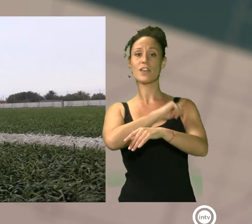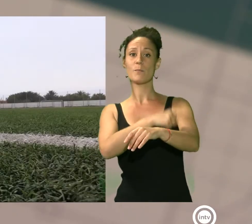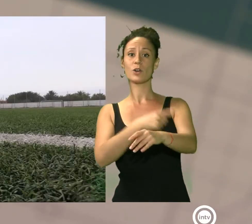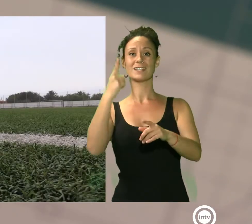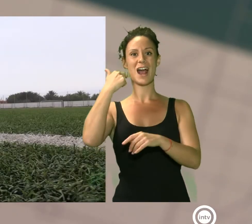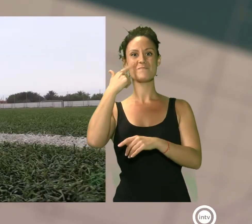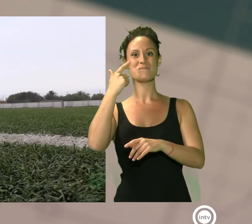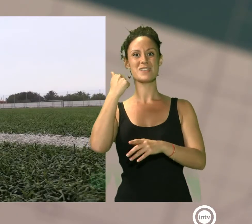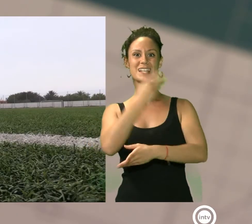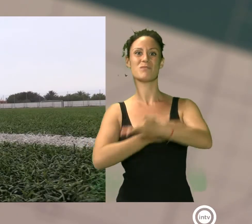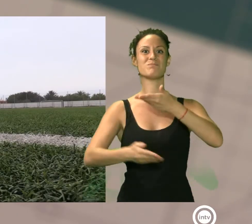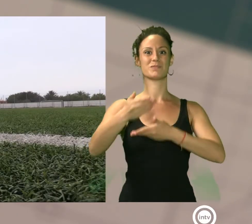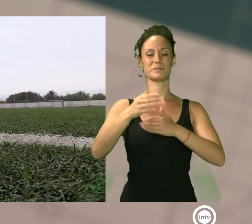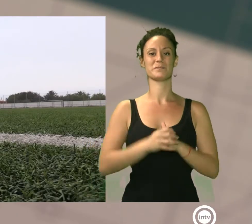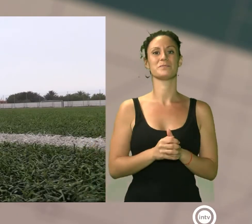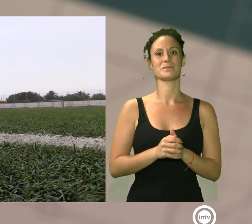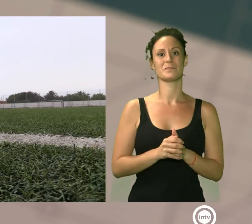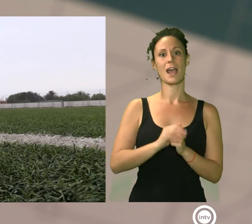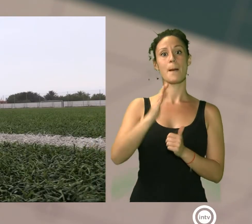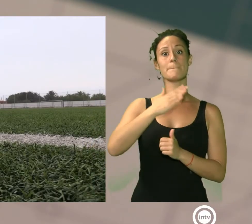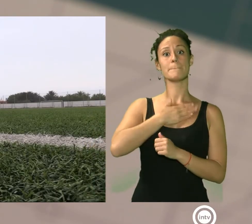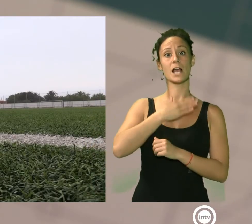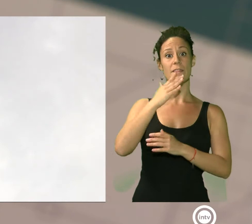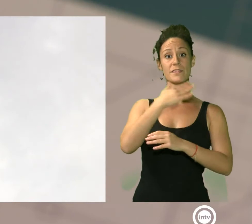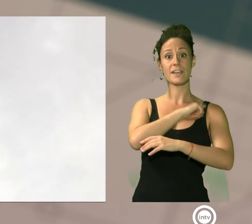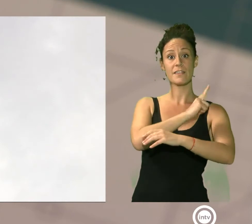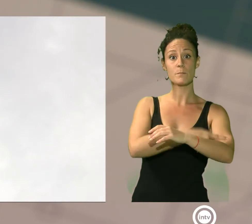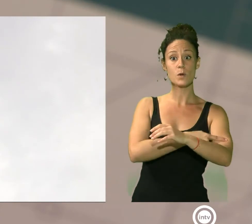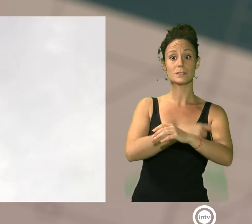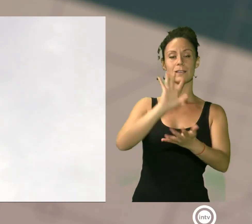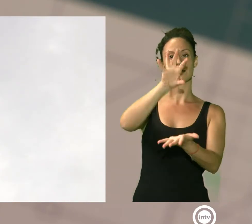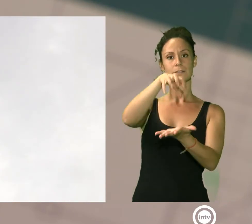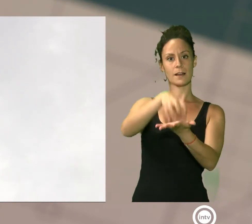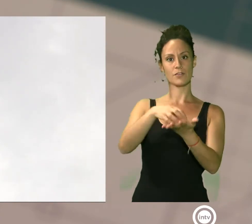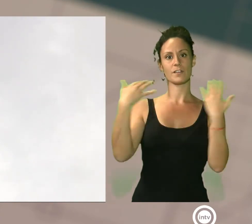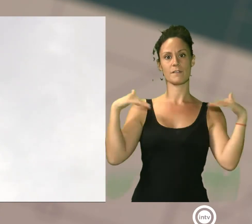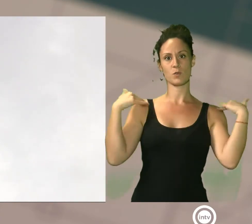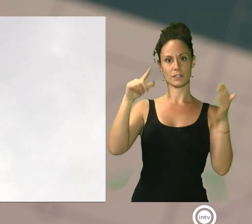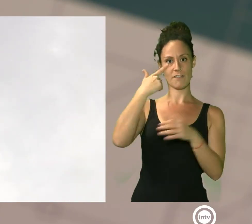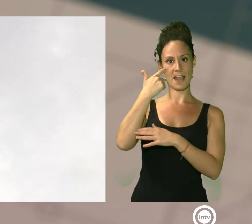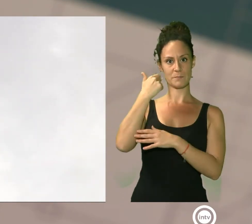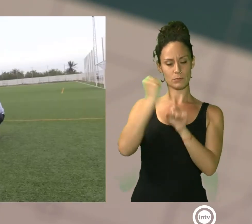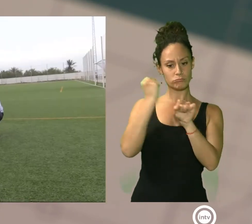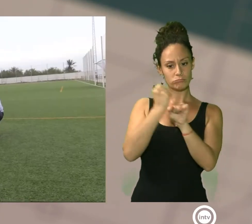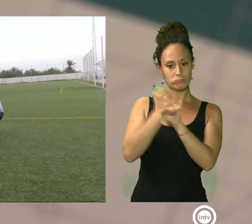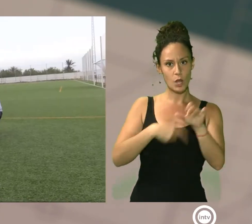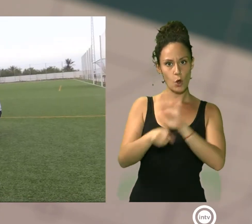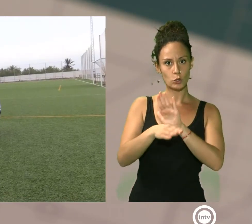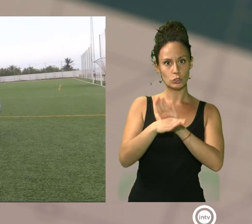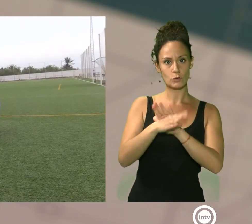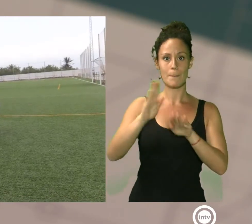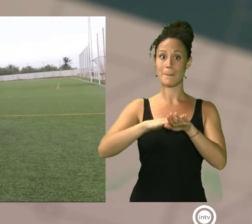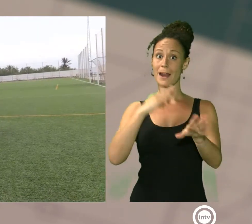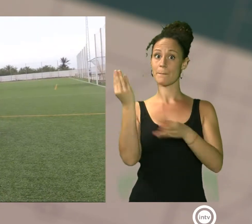El Patronato de Deporte sigue trabajando para mejorar las instalaciones deportivas de la ciudad. Esta vez le ha tocado el turno al complejo